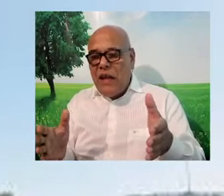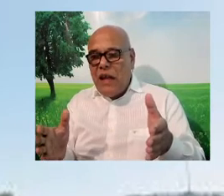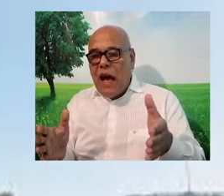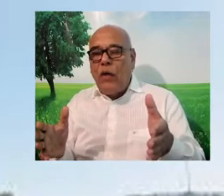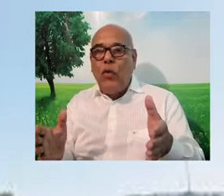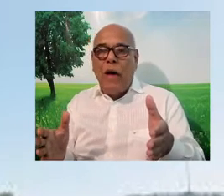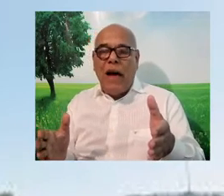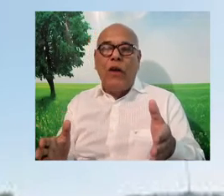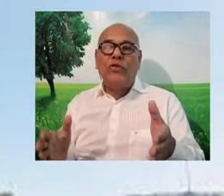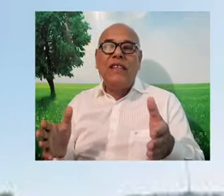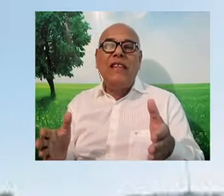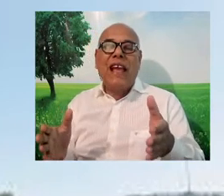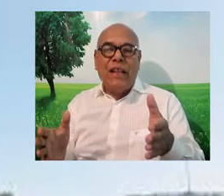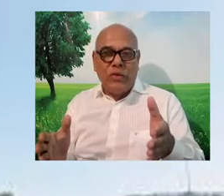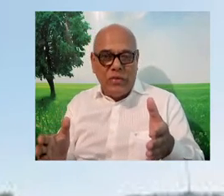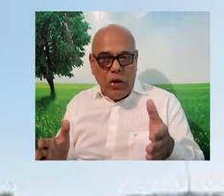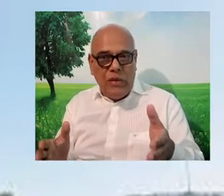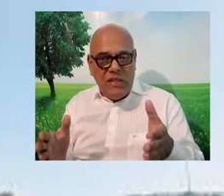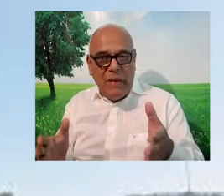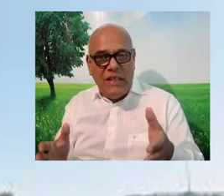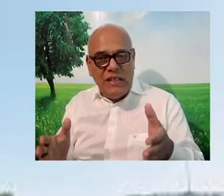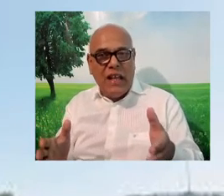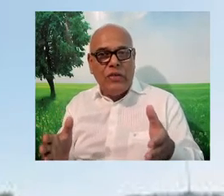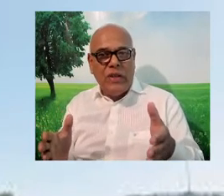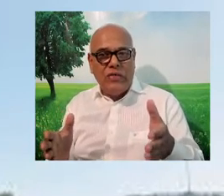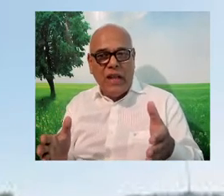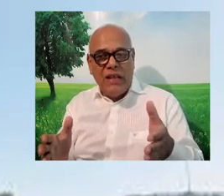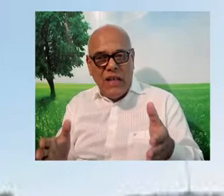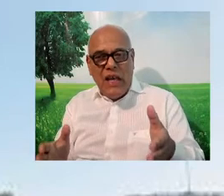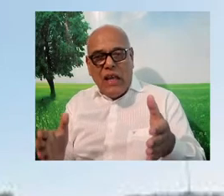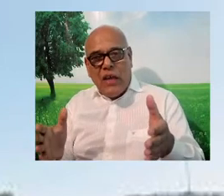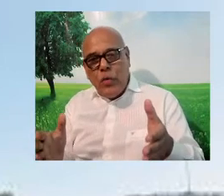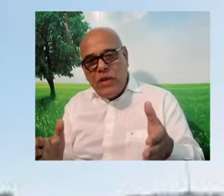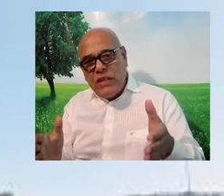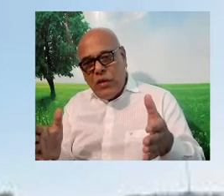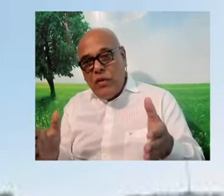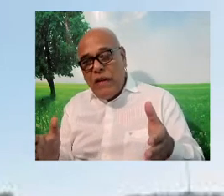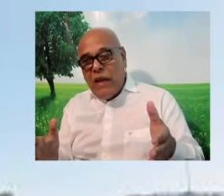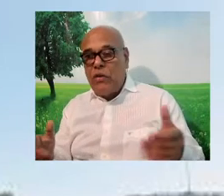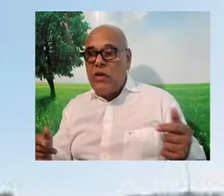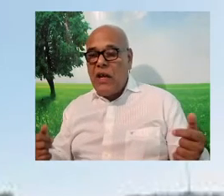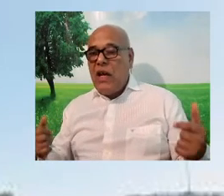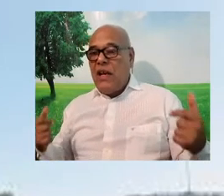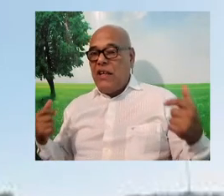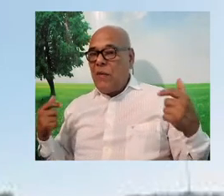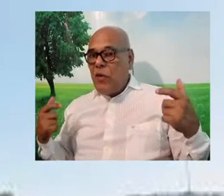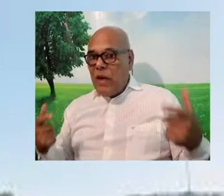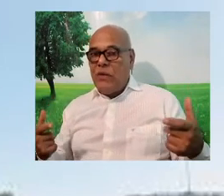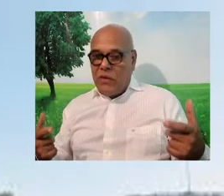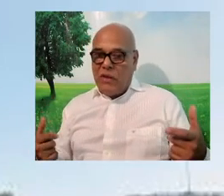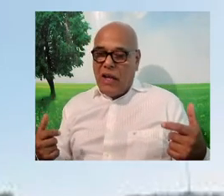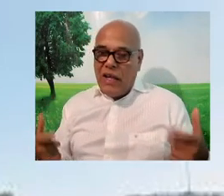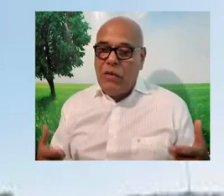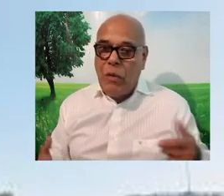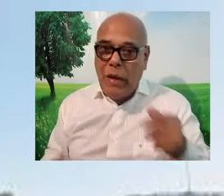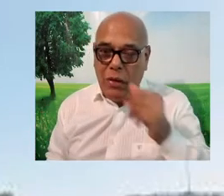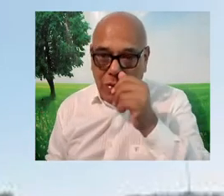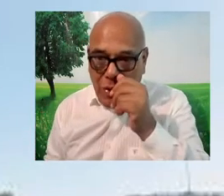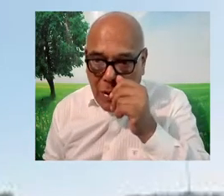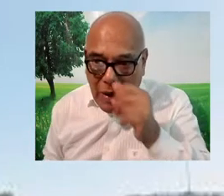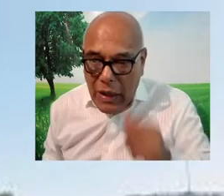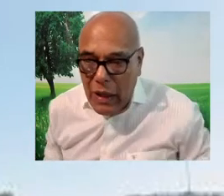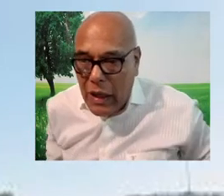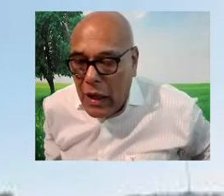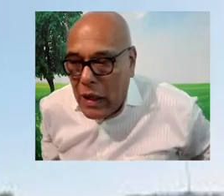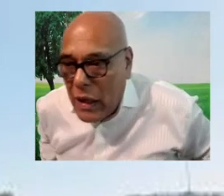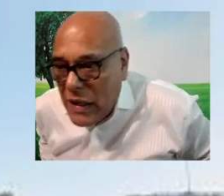agrupa a los sindicatos, a los principales sindicatos nacionales que a su vez se están unificando. Entonces, estamos viendo que en este momento